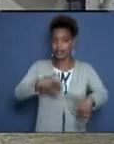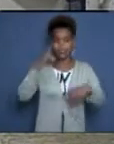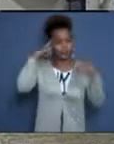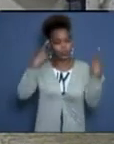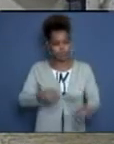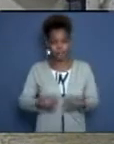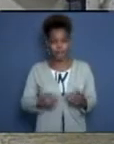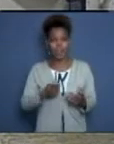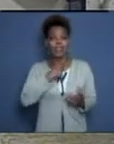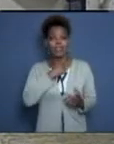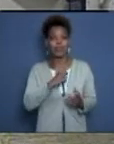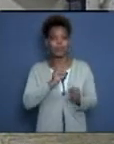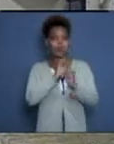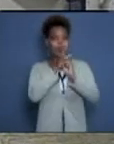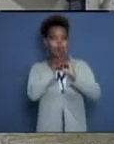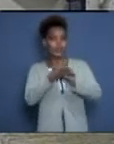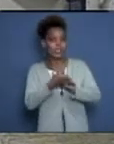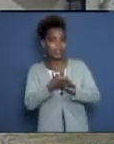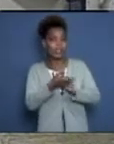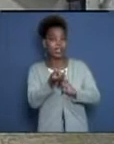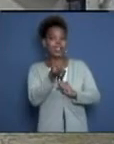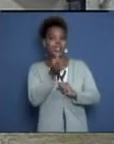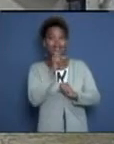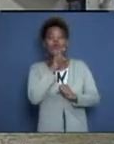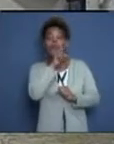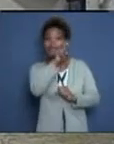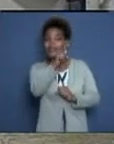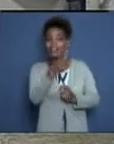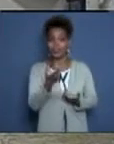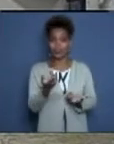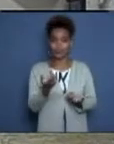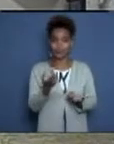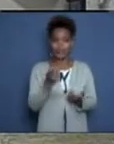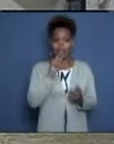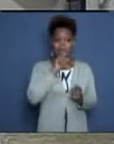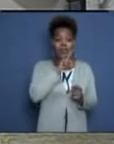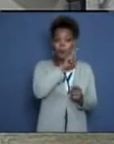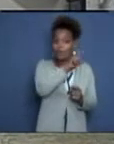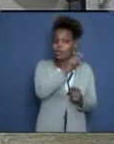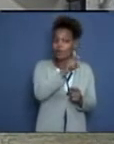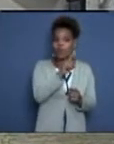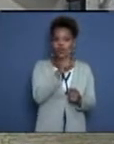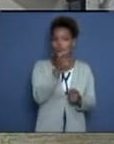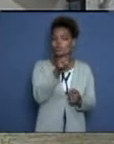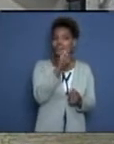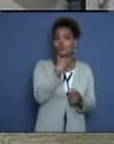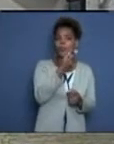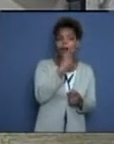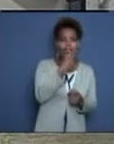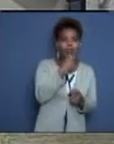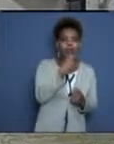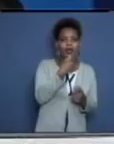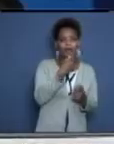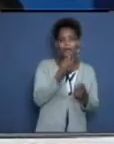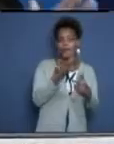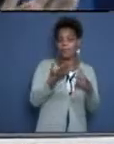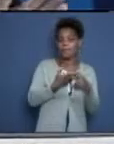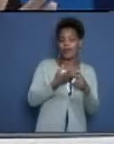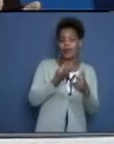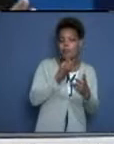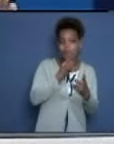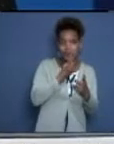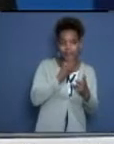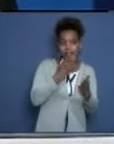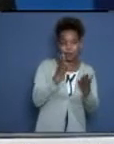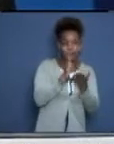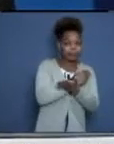se matan con antivirales. Entonces, los antivirales no han demostrado tampoco ningún beneficio hasta